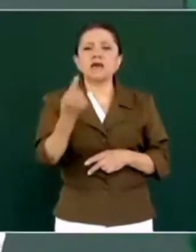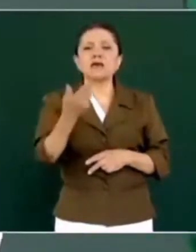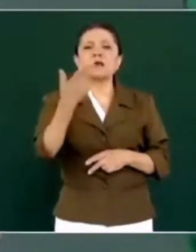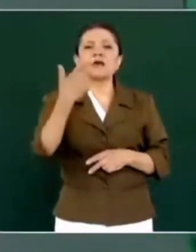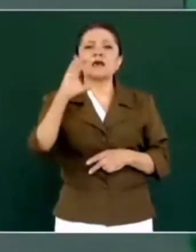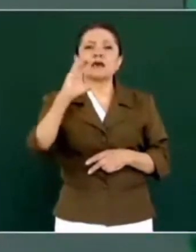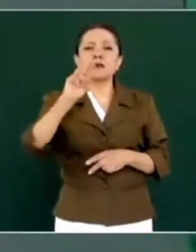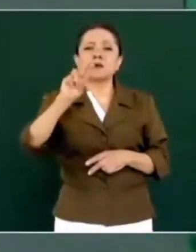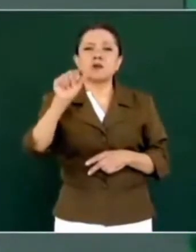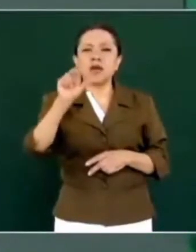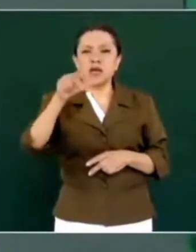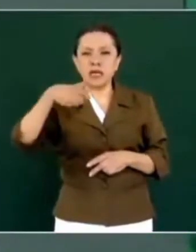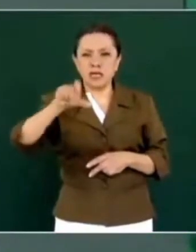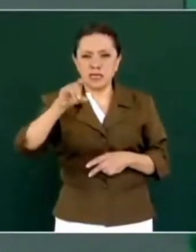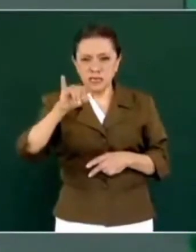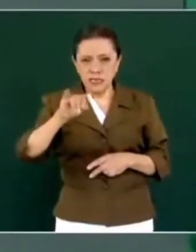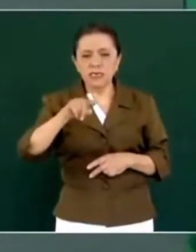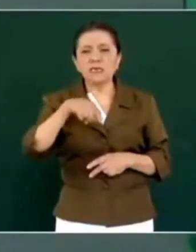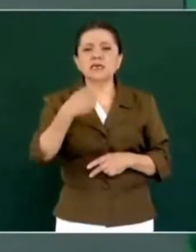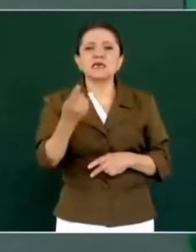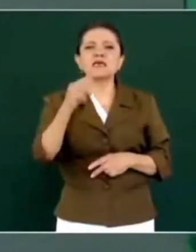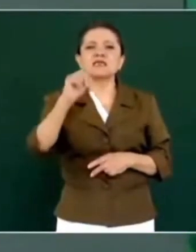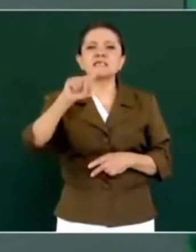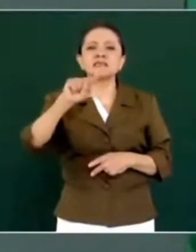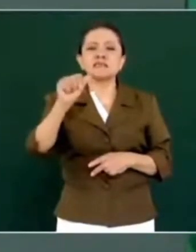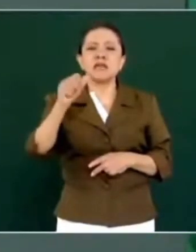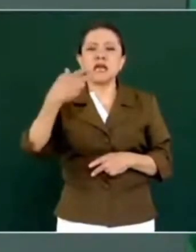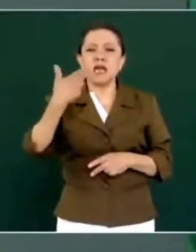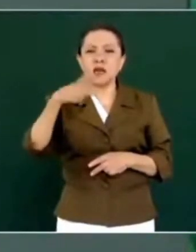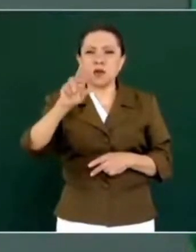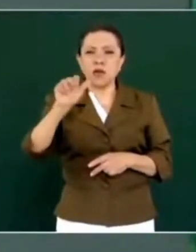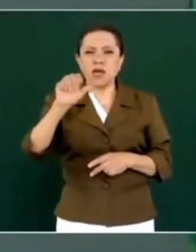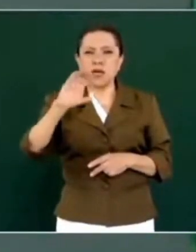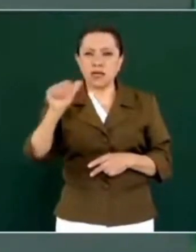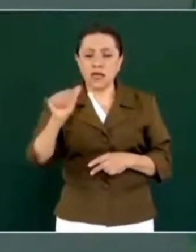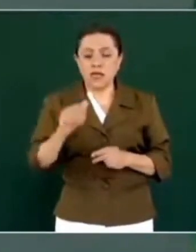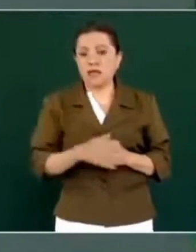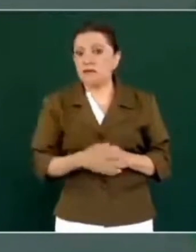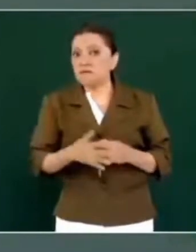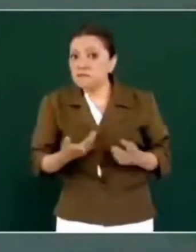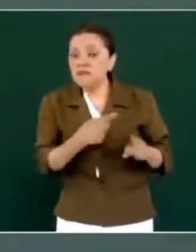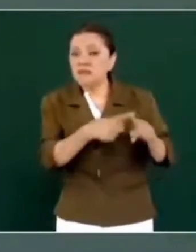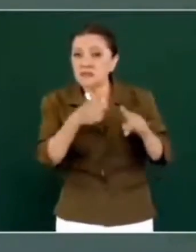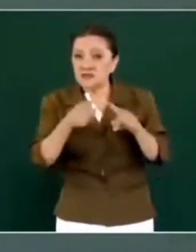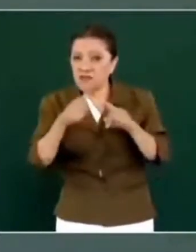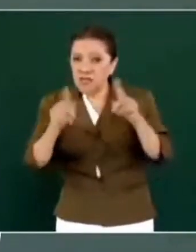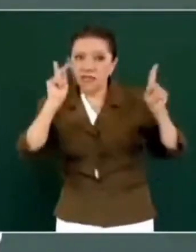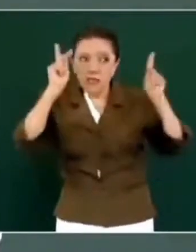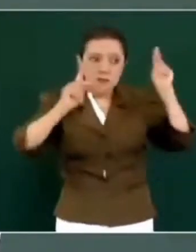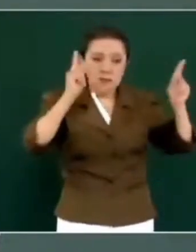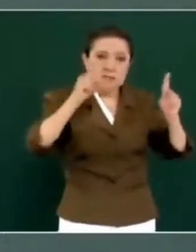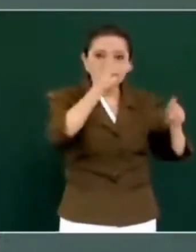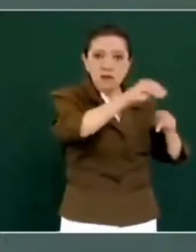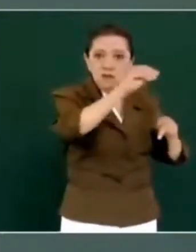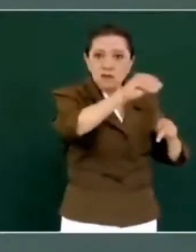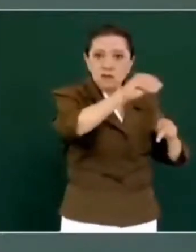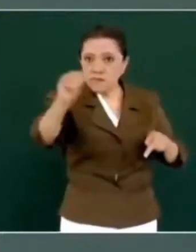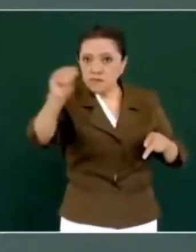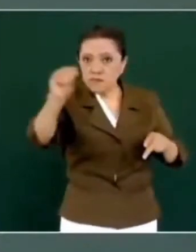en Xochis, Tlahuaca, vamos a estar en